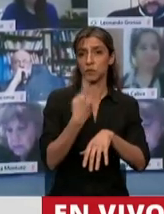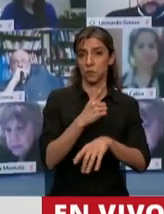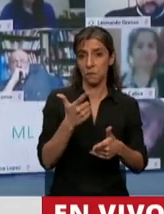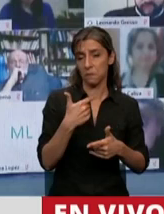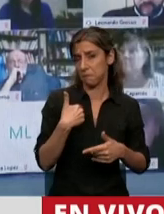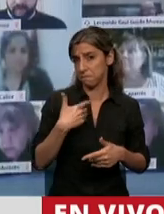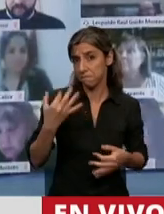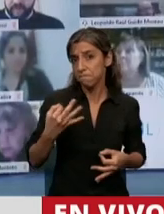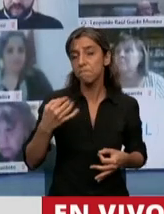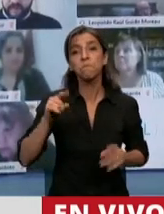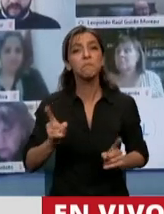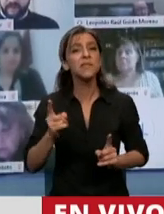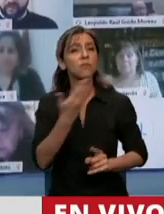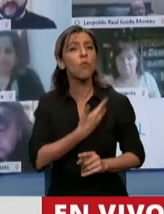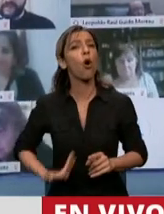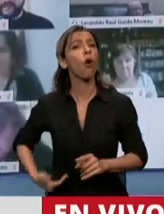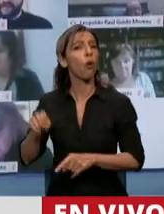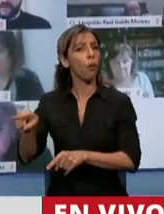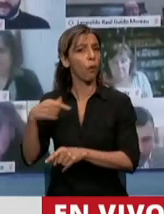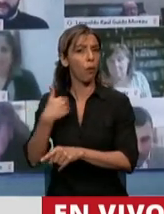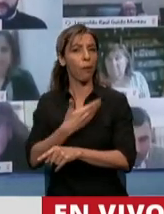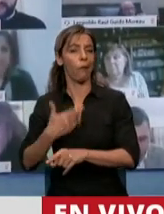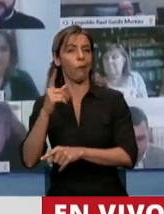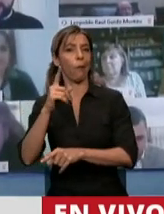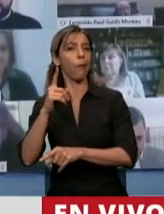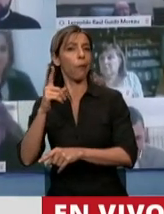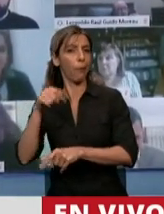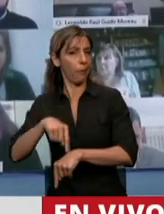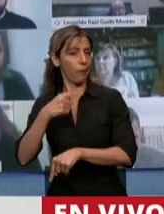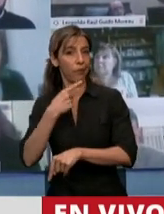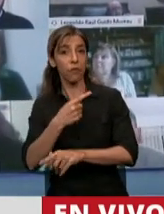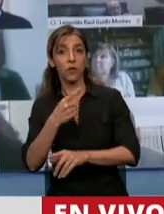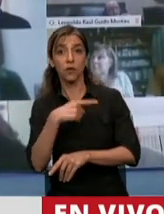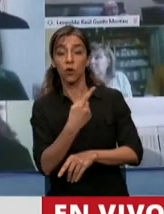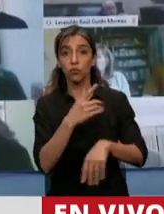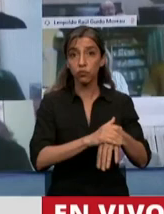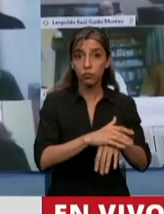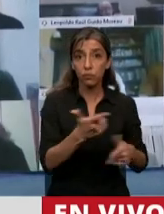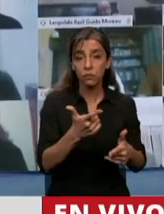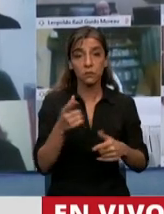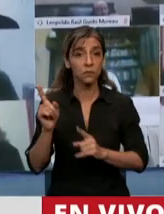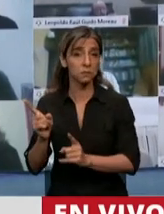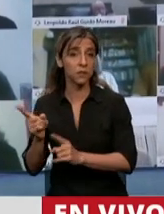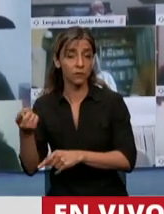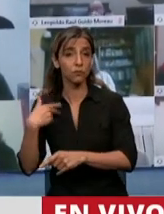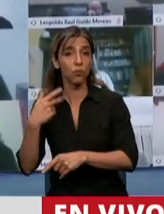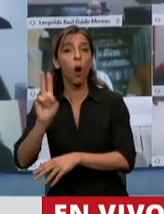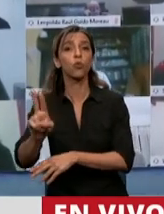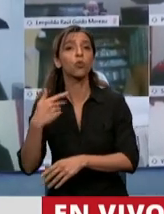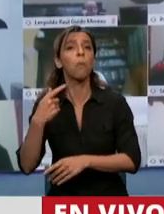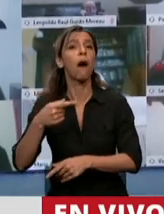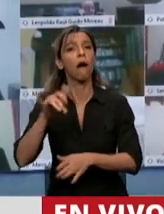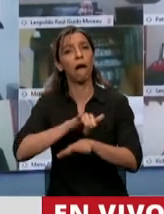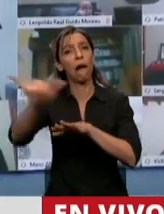representantes de este mismo gobierno que nos acusan de irresponsables son los que autorizaron vuelos privados a Bariloche para que